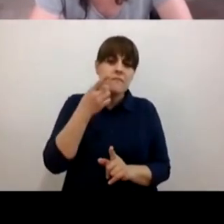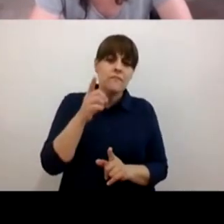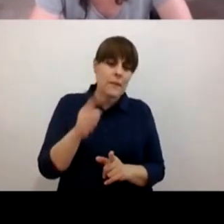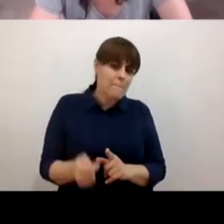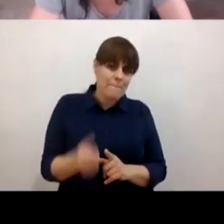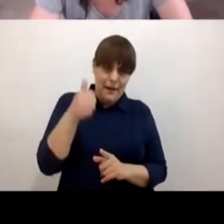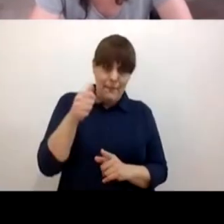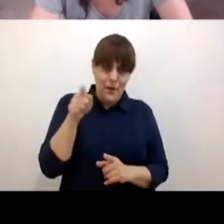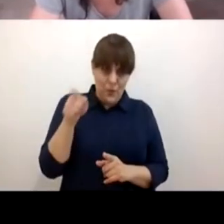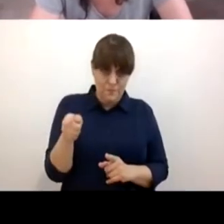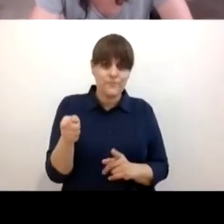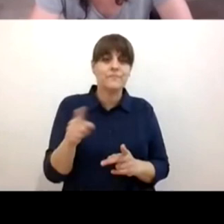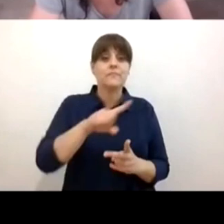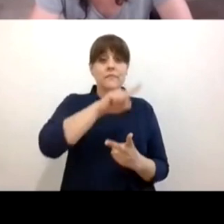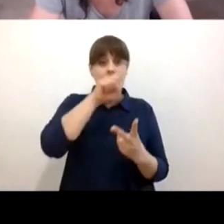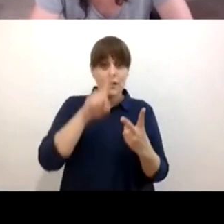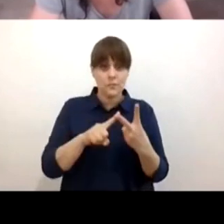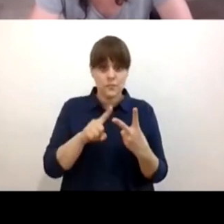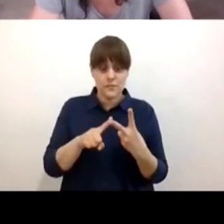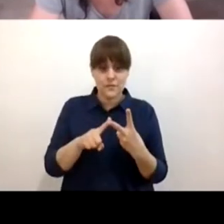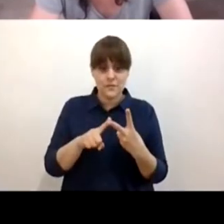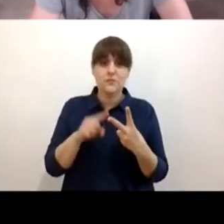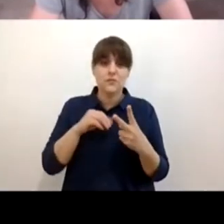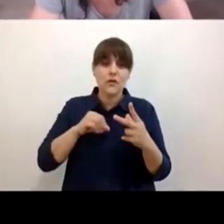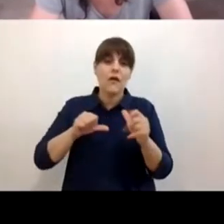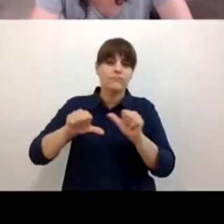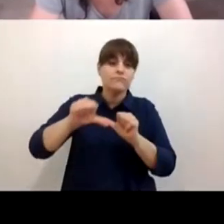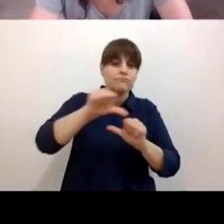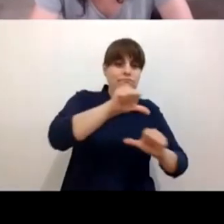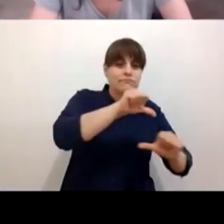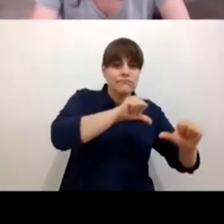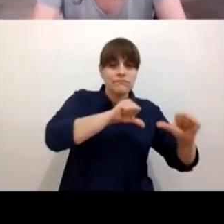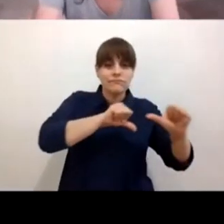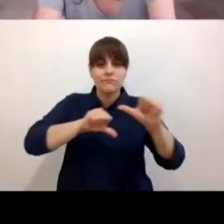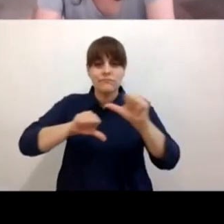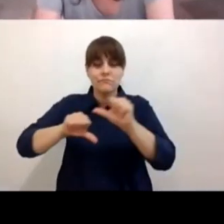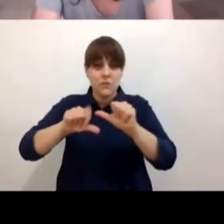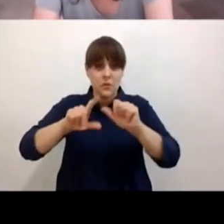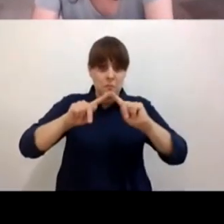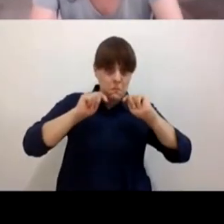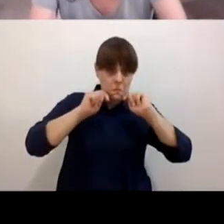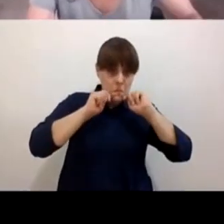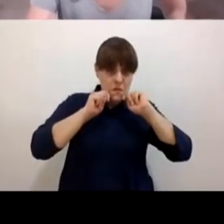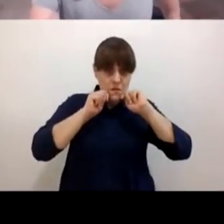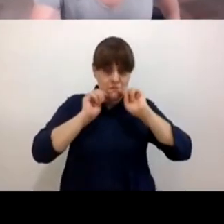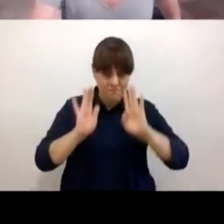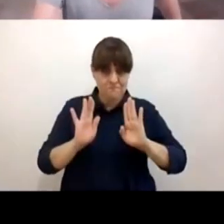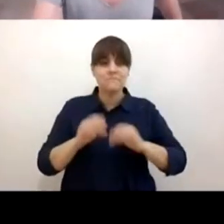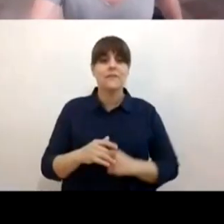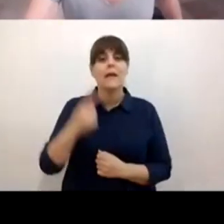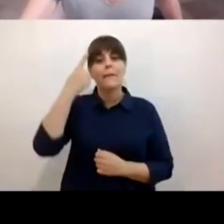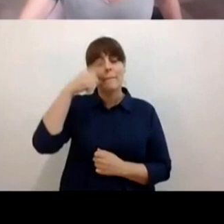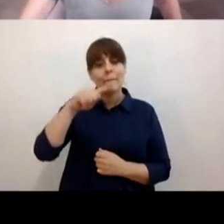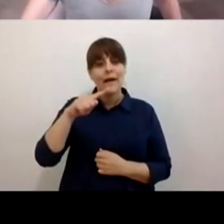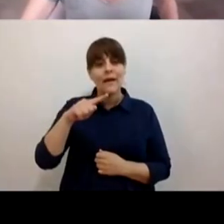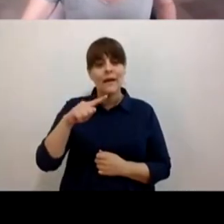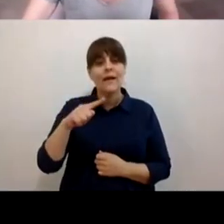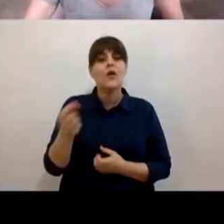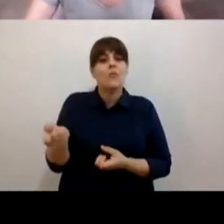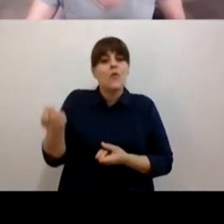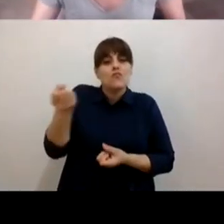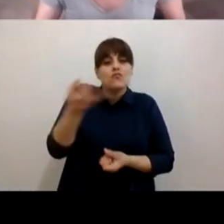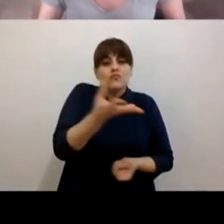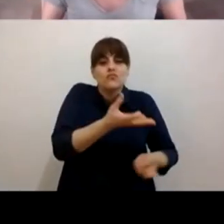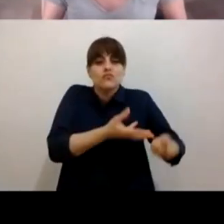primero y luego vamos moviendo los órdenes si no les importa para ganar ese enriquecimiento